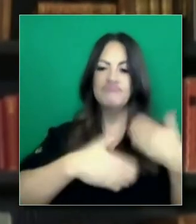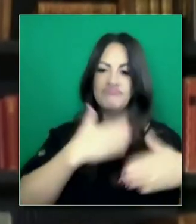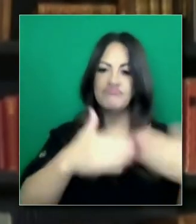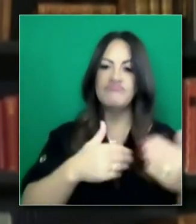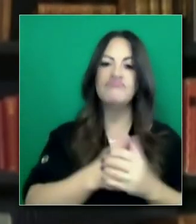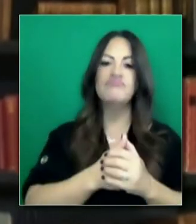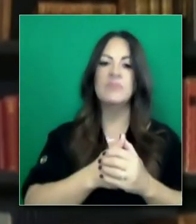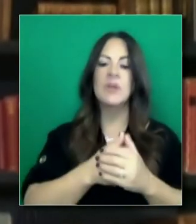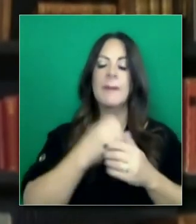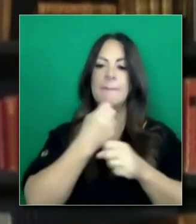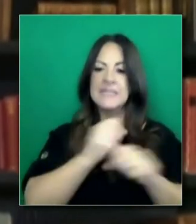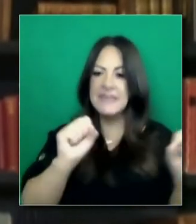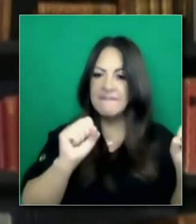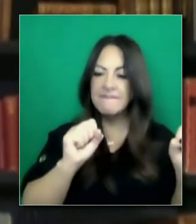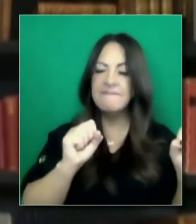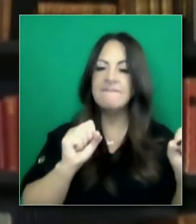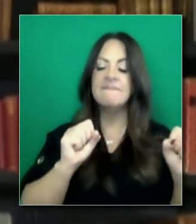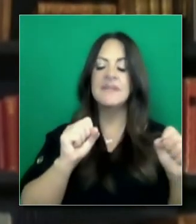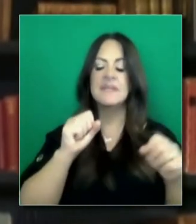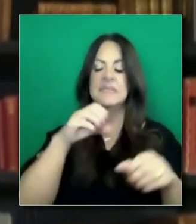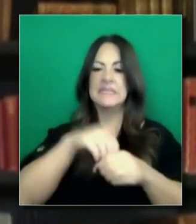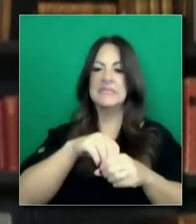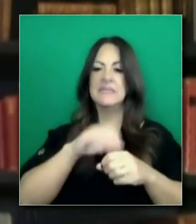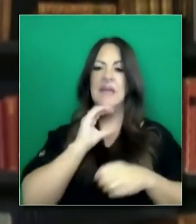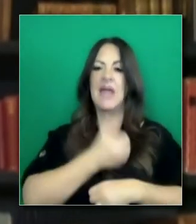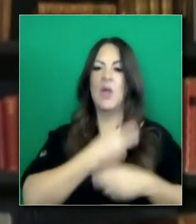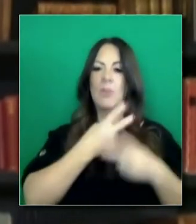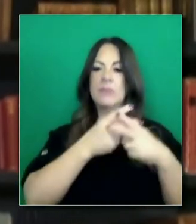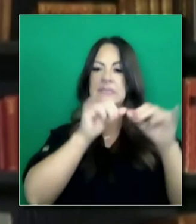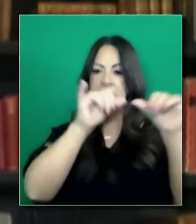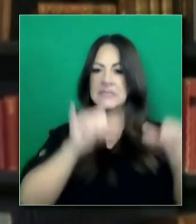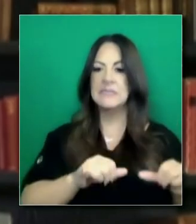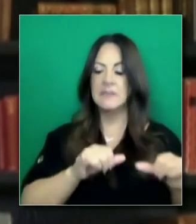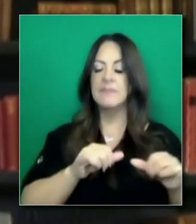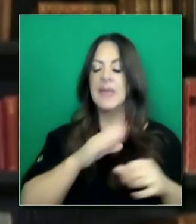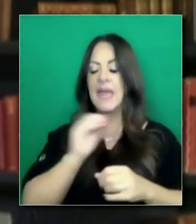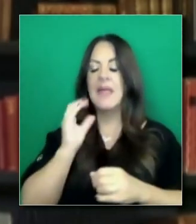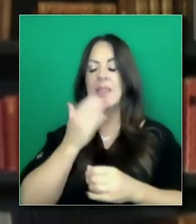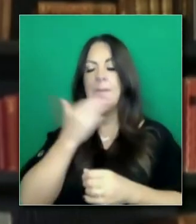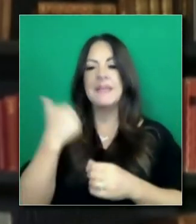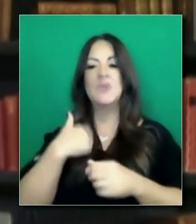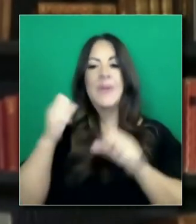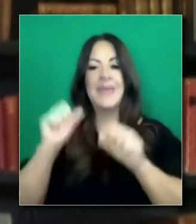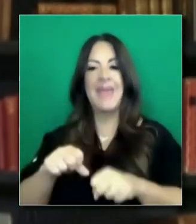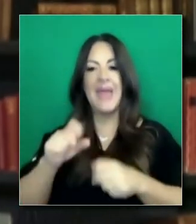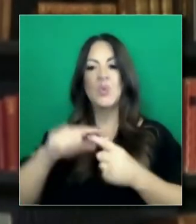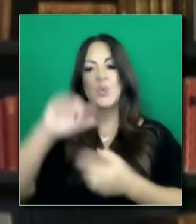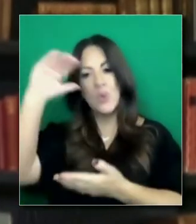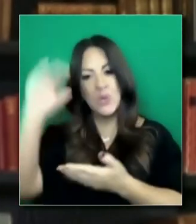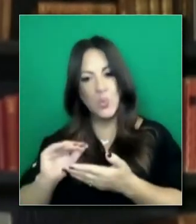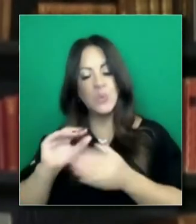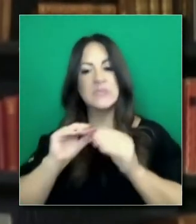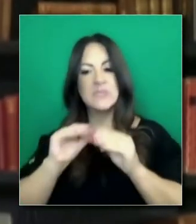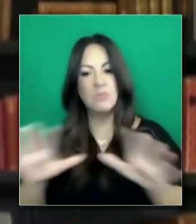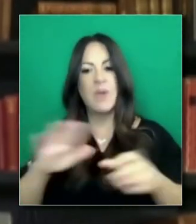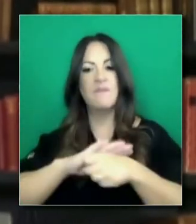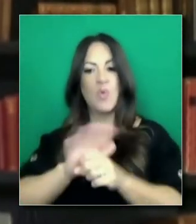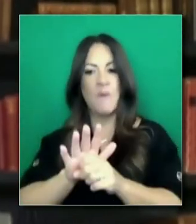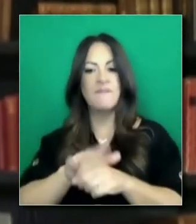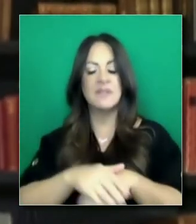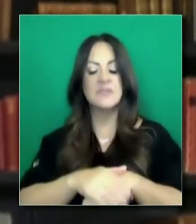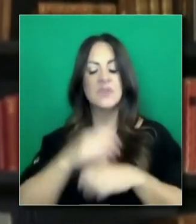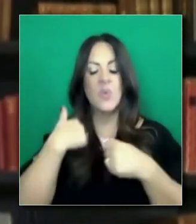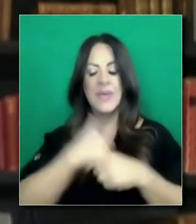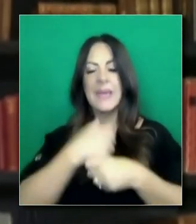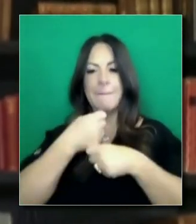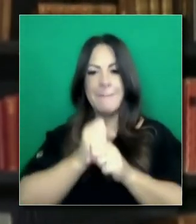avanzar en los protocolos de seguridad dentro del sistema y para mitigar lo mejor que podamos la transmisión y